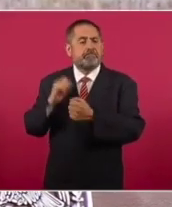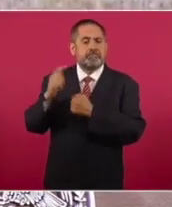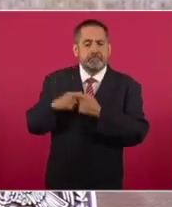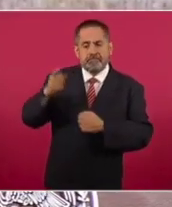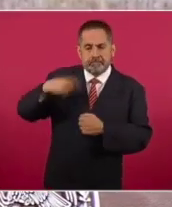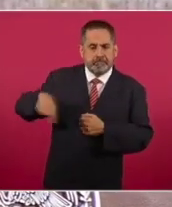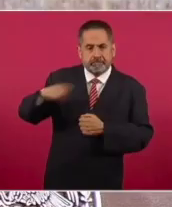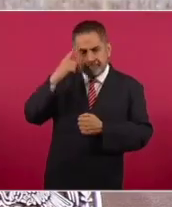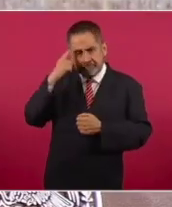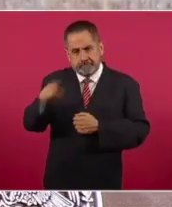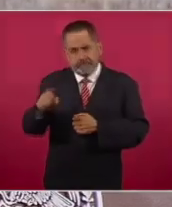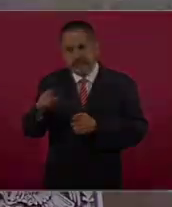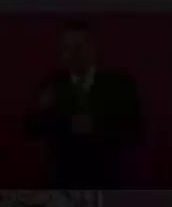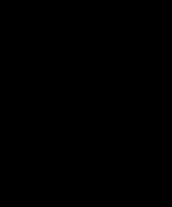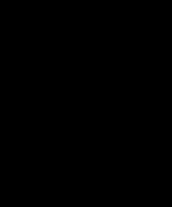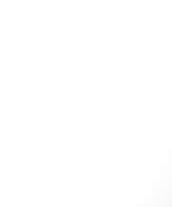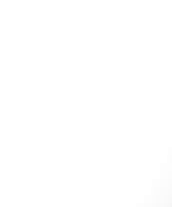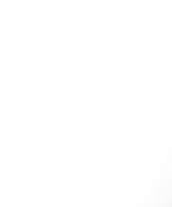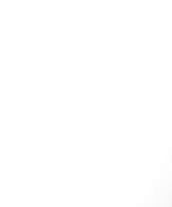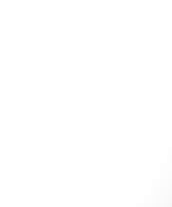antiinflacionario.